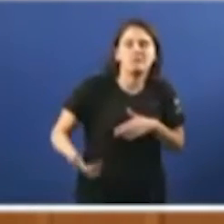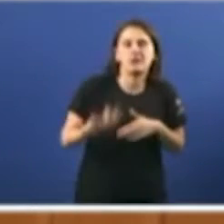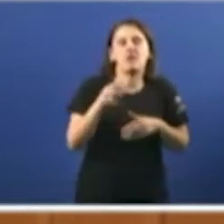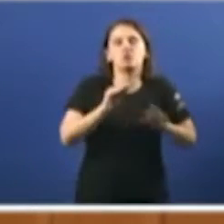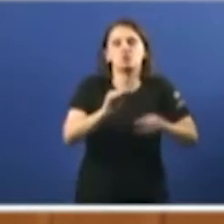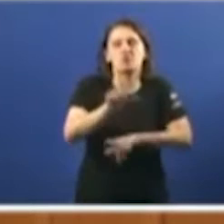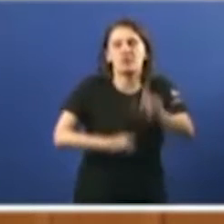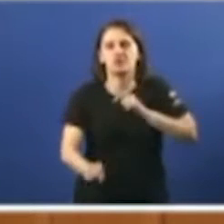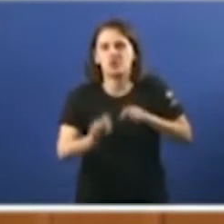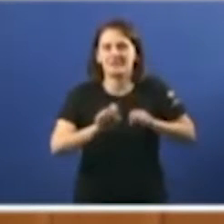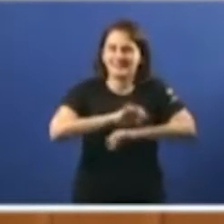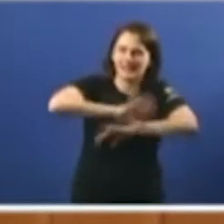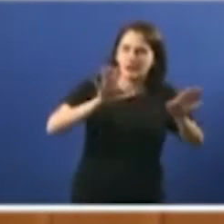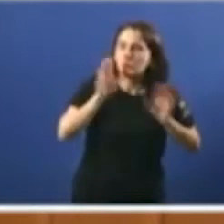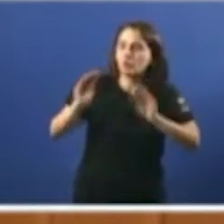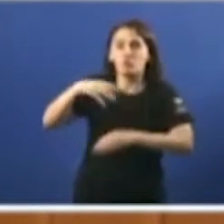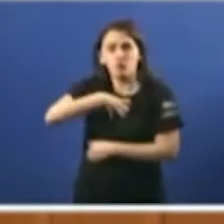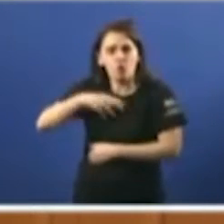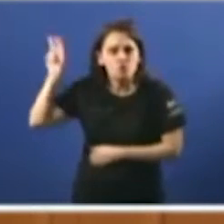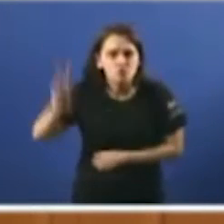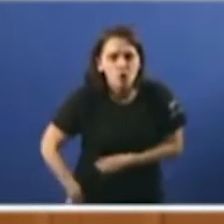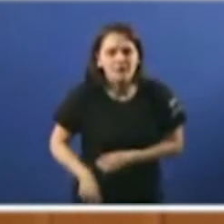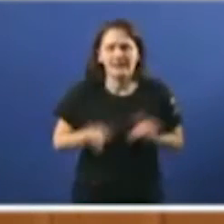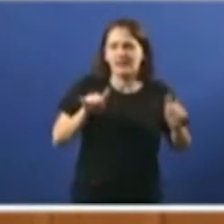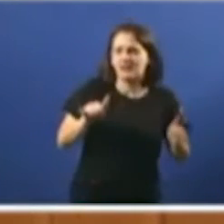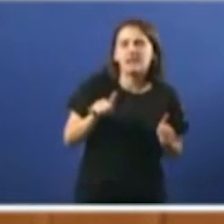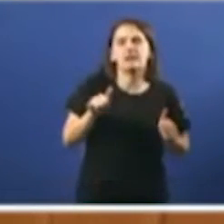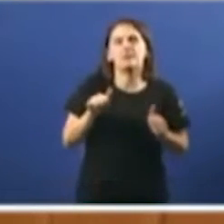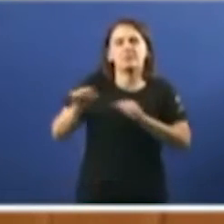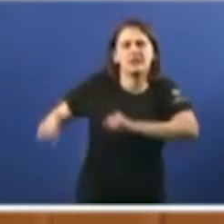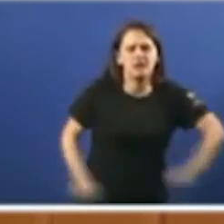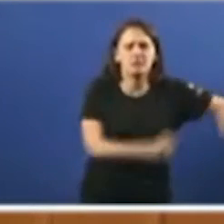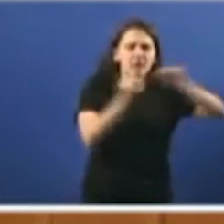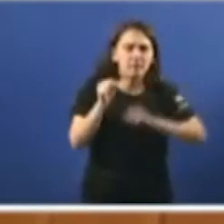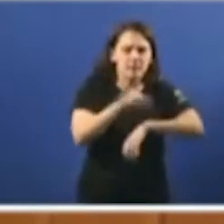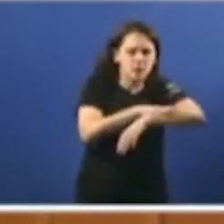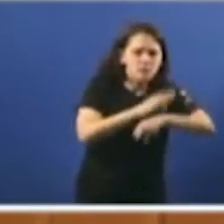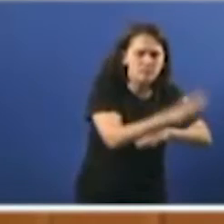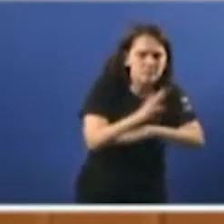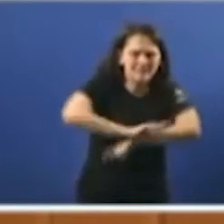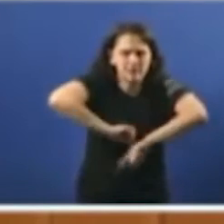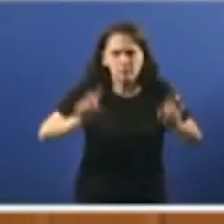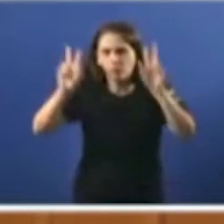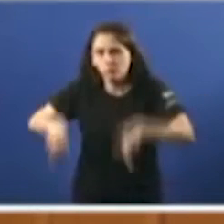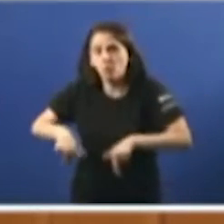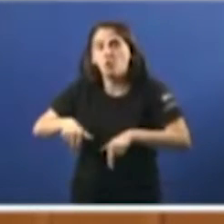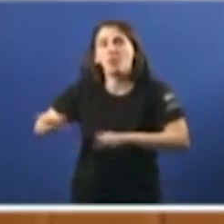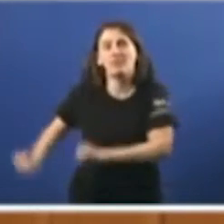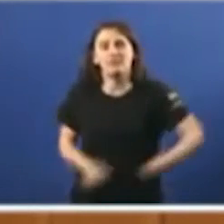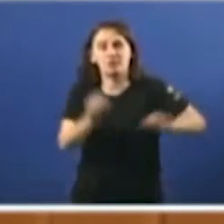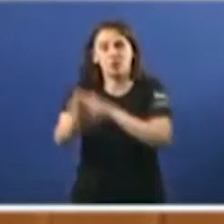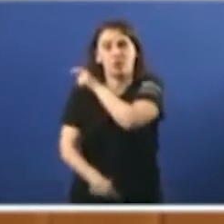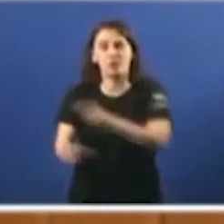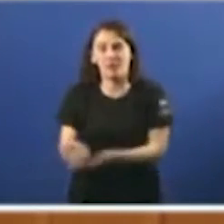políticas concretas porque non é esa a súa función. Ni se trata de ser a valedora do Goberno do Partido Popular senón de ser a valedora de toda a ciudadanía.